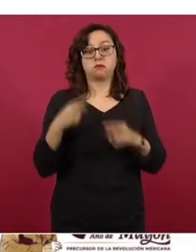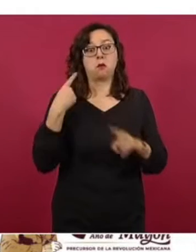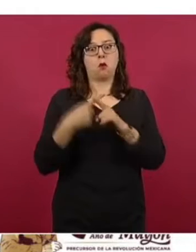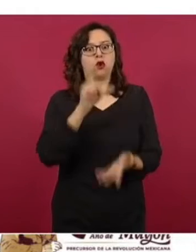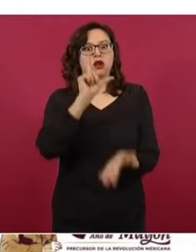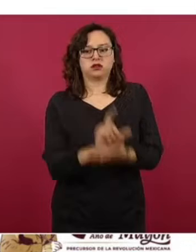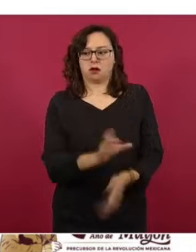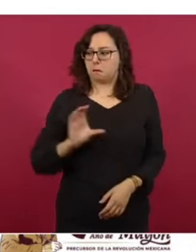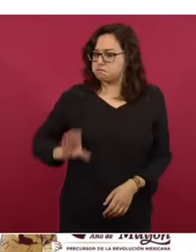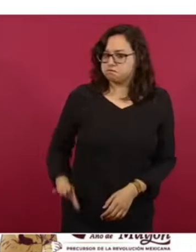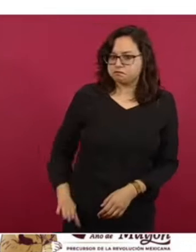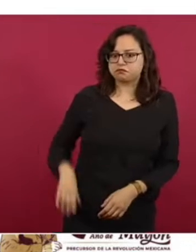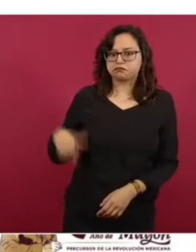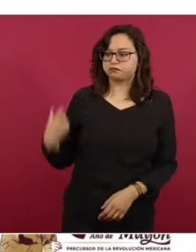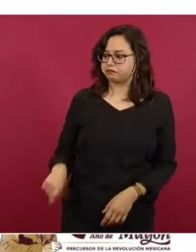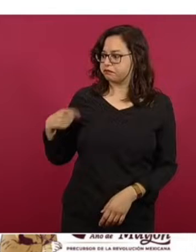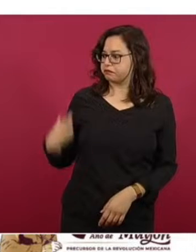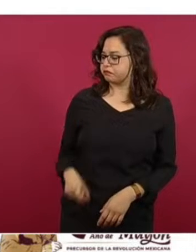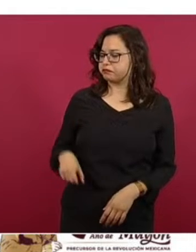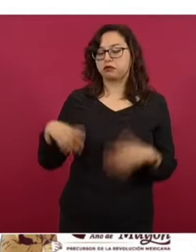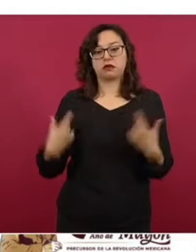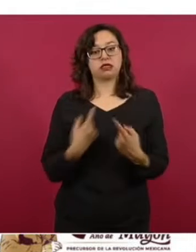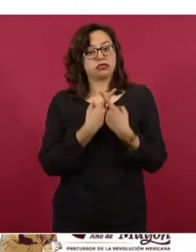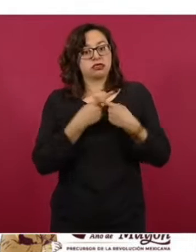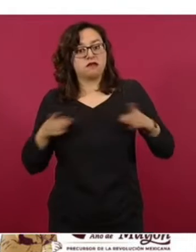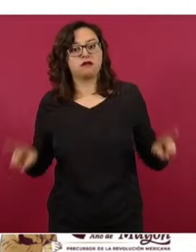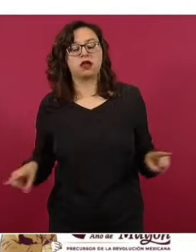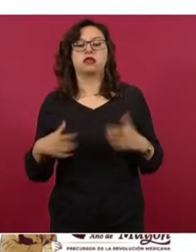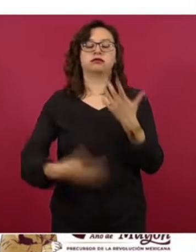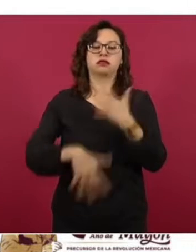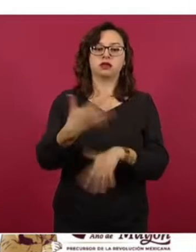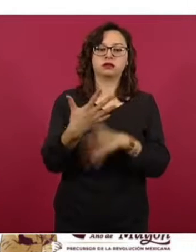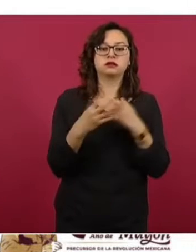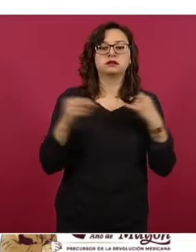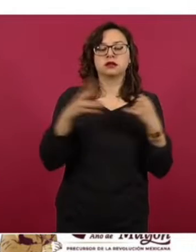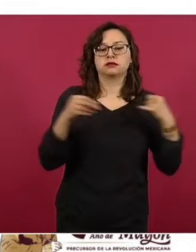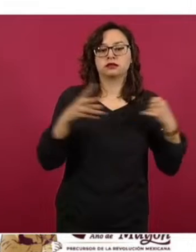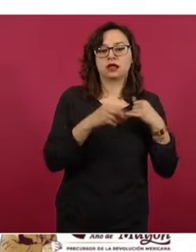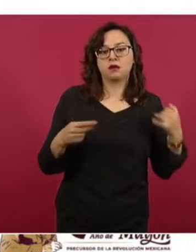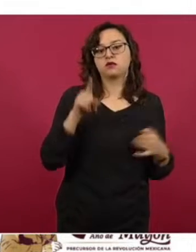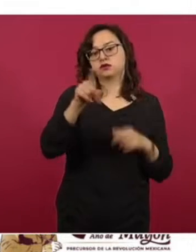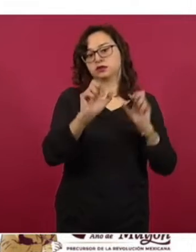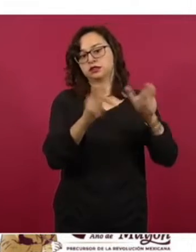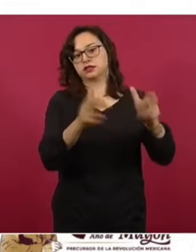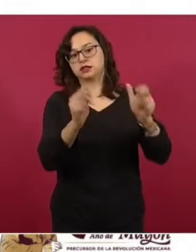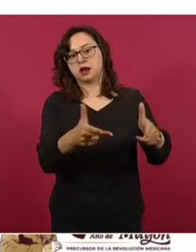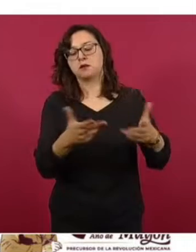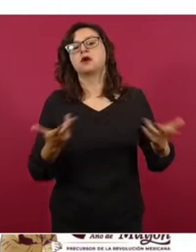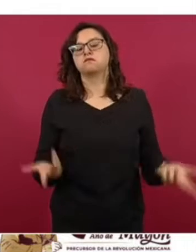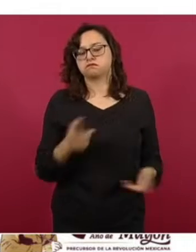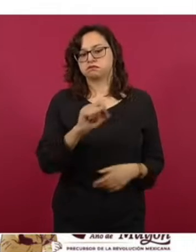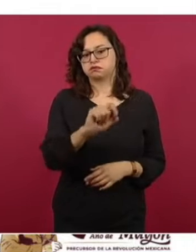margen de Repsol en Cintalapa, Chiapas, con un precio al público de 22 pesos con 59